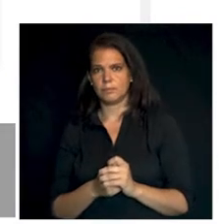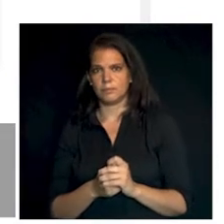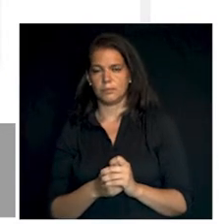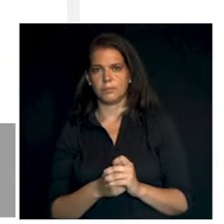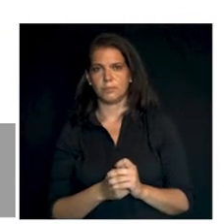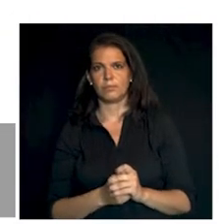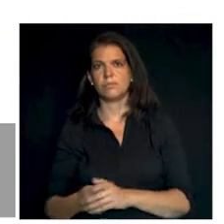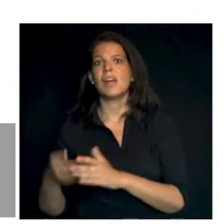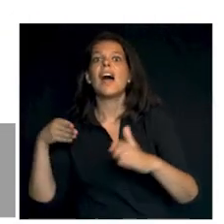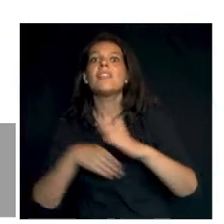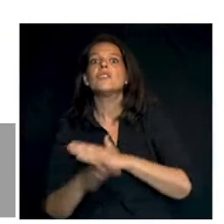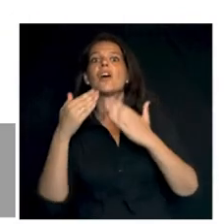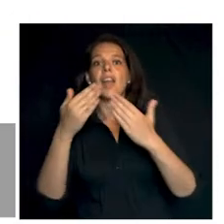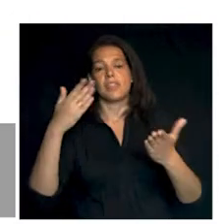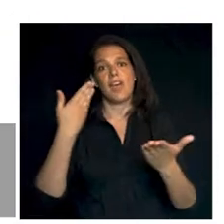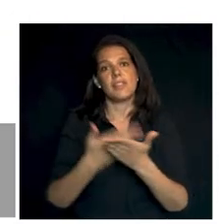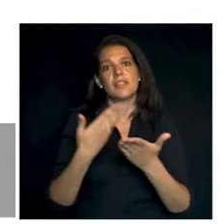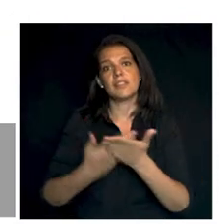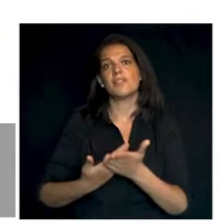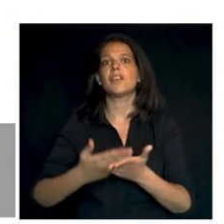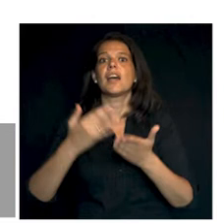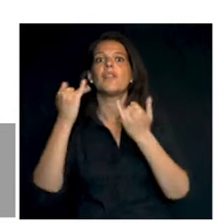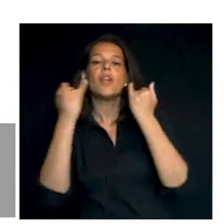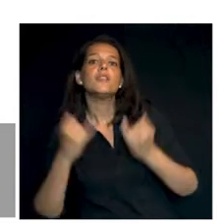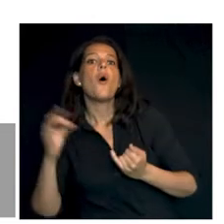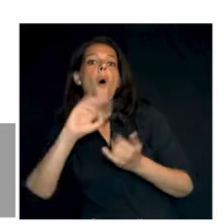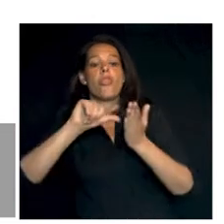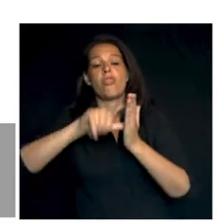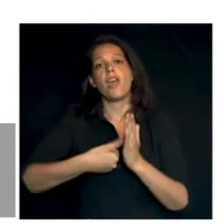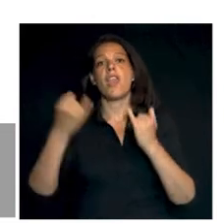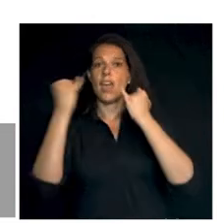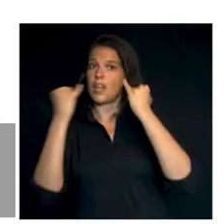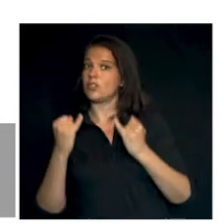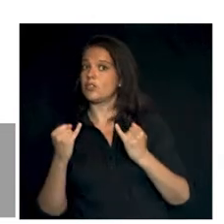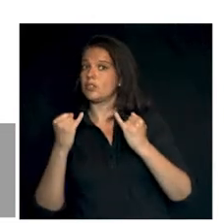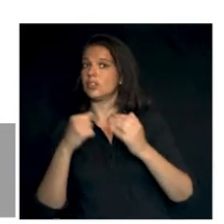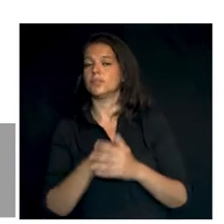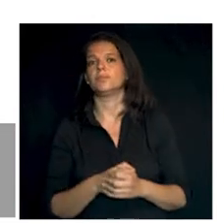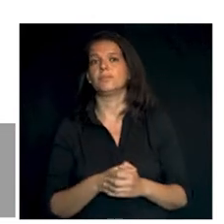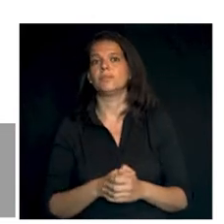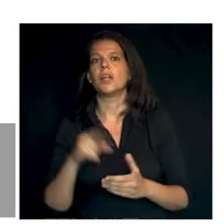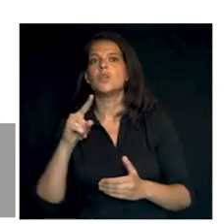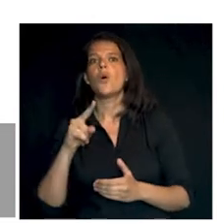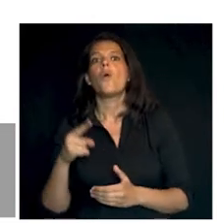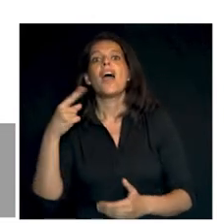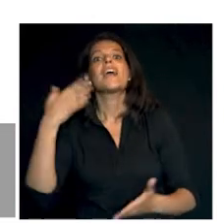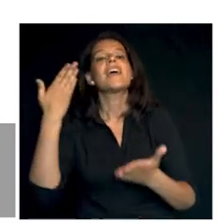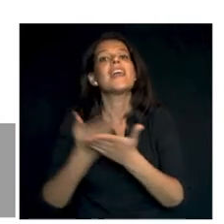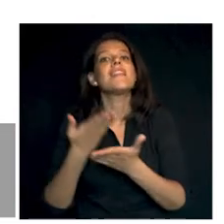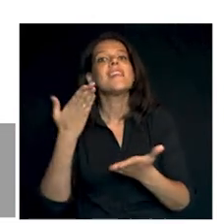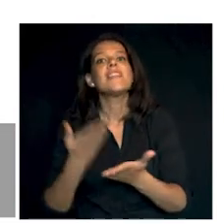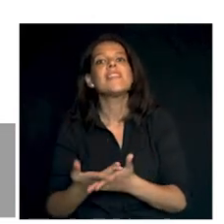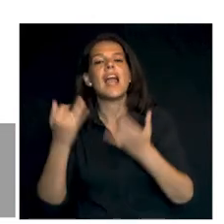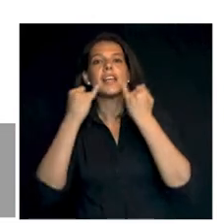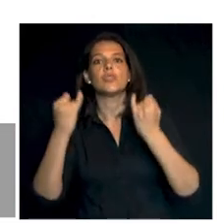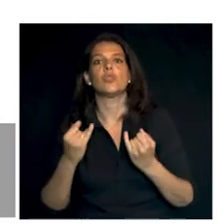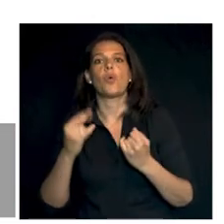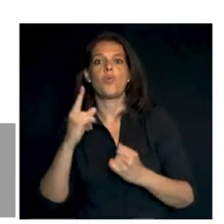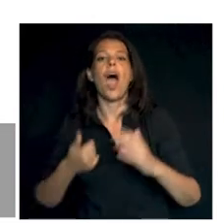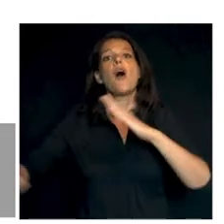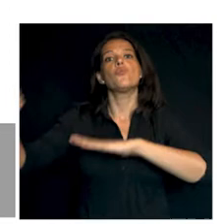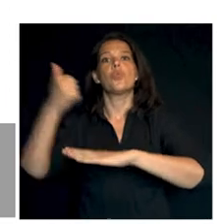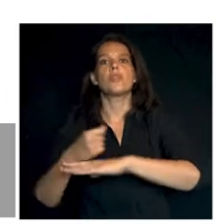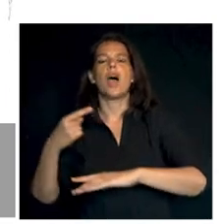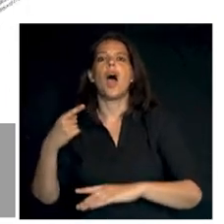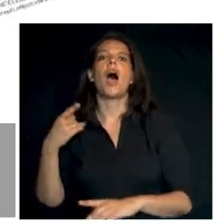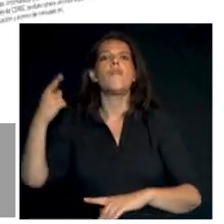El acceso mediante certificado electrónico o DNI electrónico es una credencial electrónica expedida por